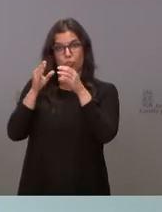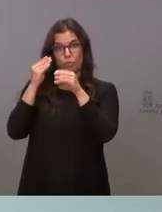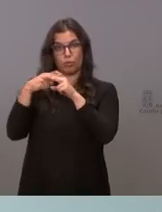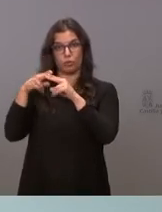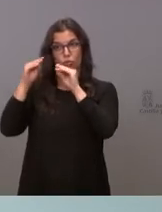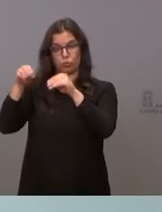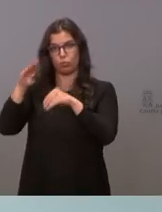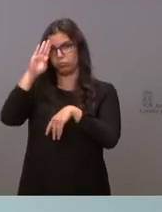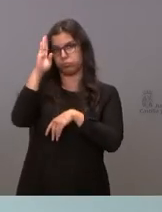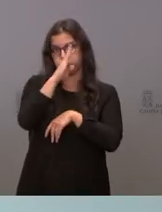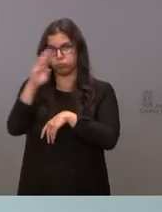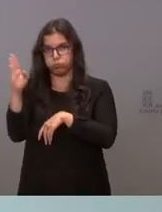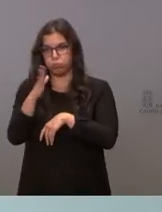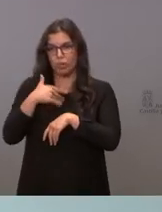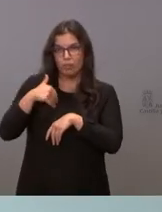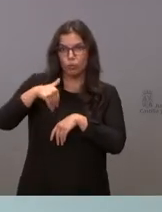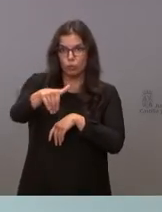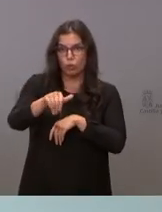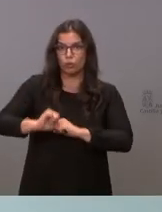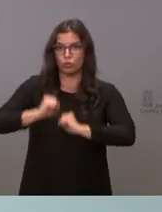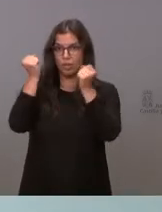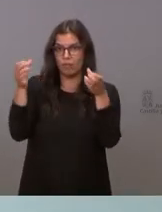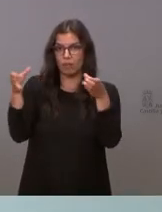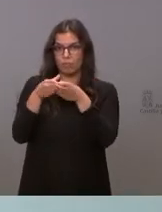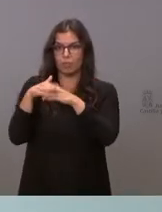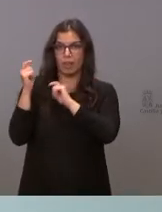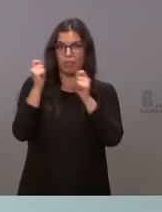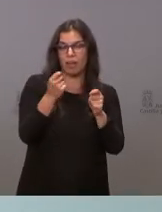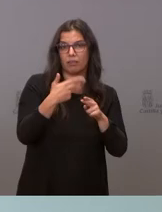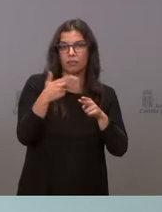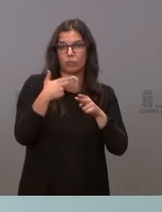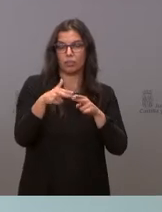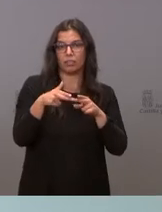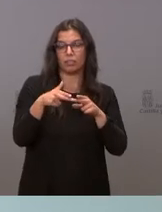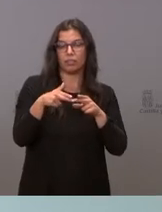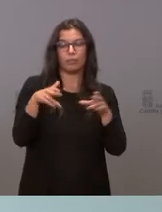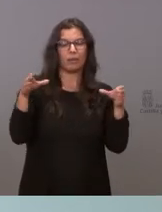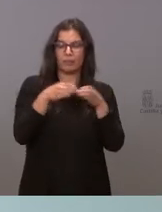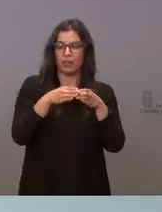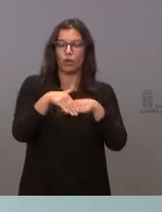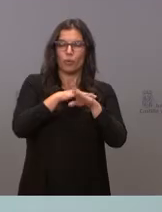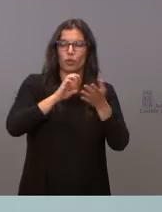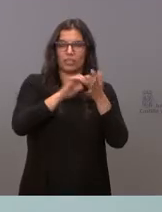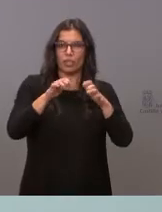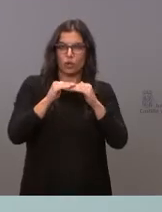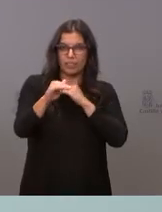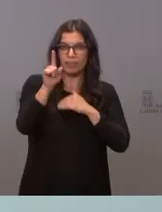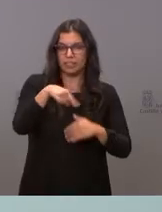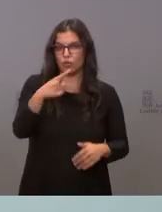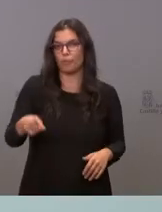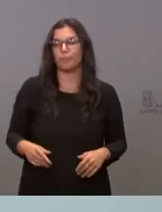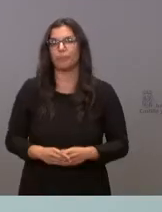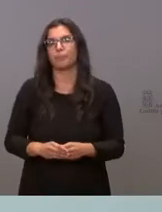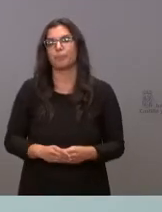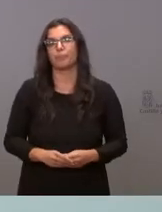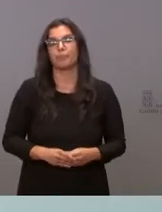viabilidad a futuro de su formación en la estabilidad del Gobierno de Castilla y León. Gracias. Mire, en